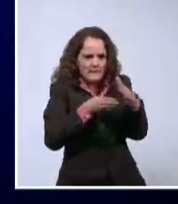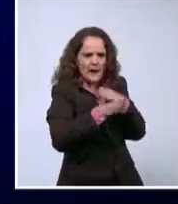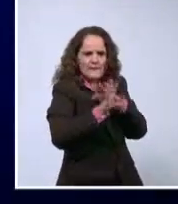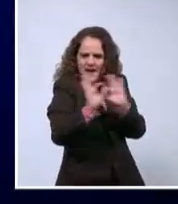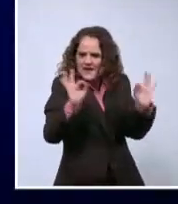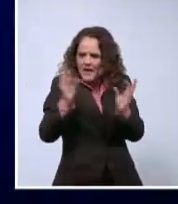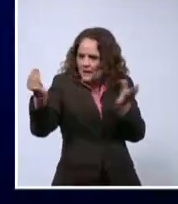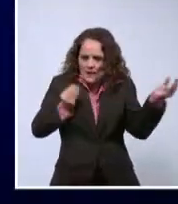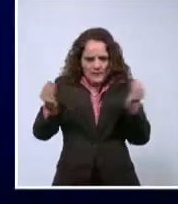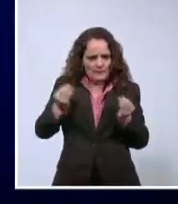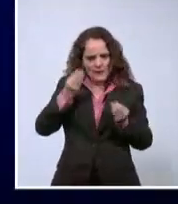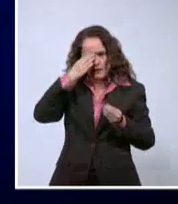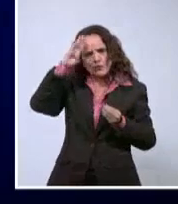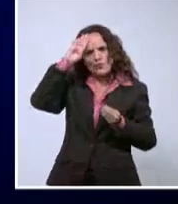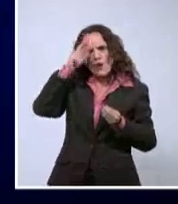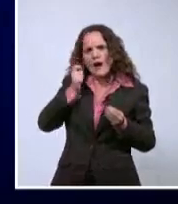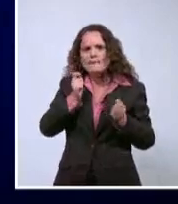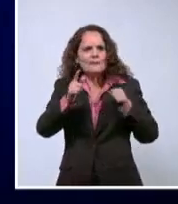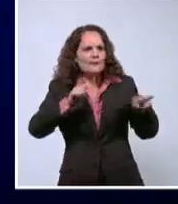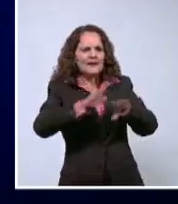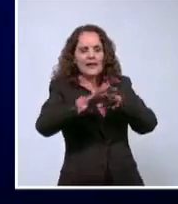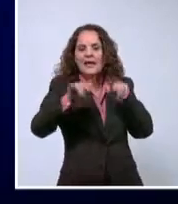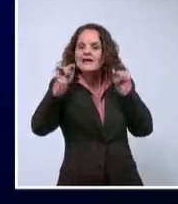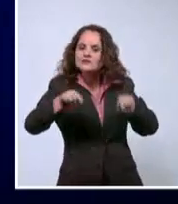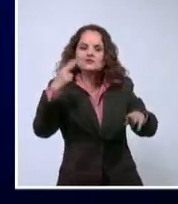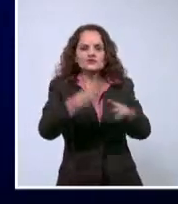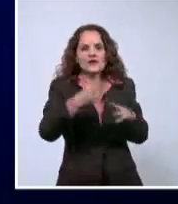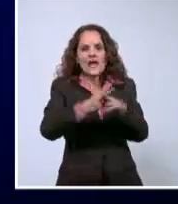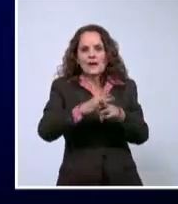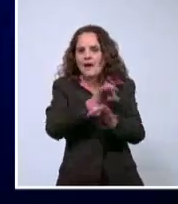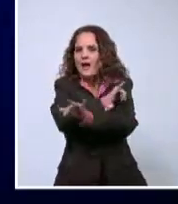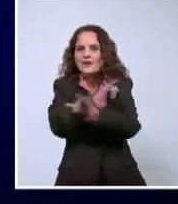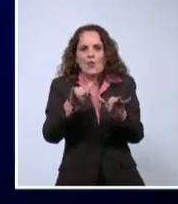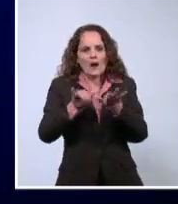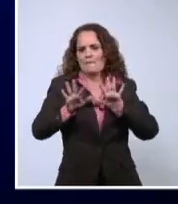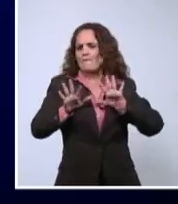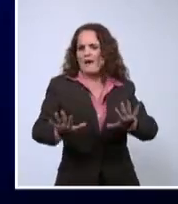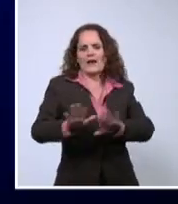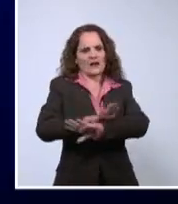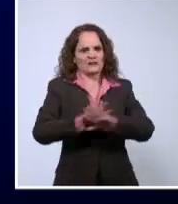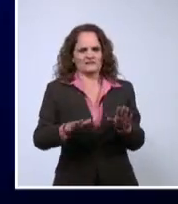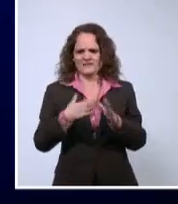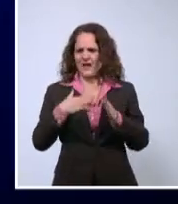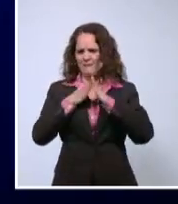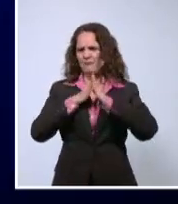Eso es un parón de verdad. A eso yo le llamo parón. Ya está bueno ya el pacifismo.